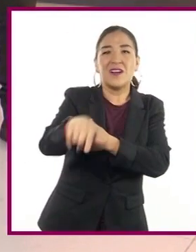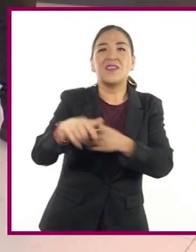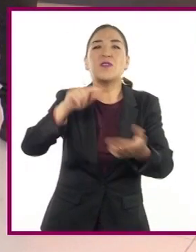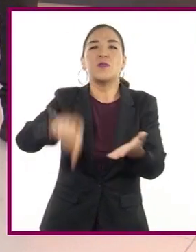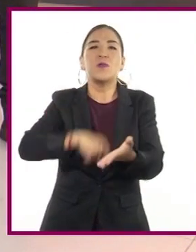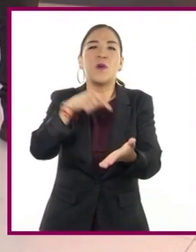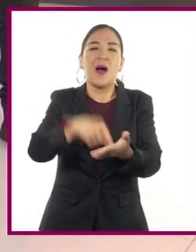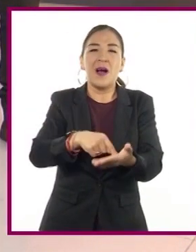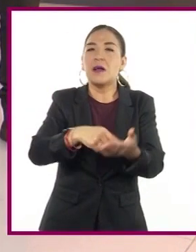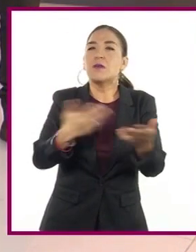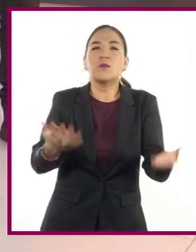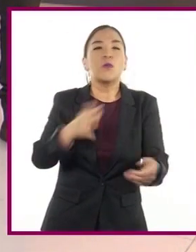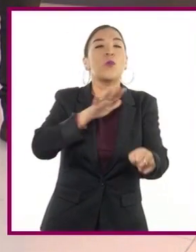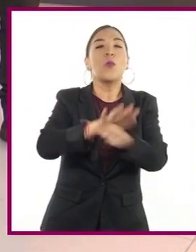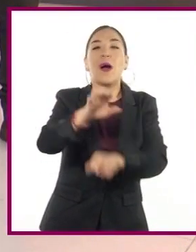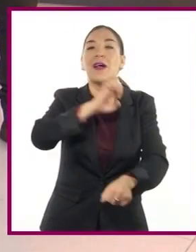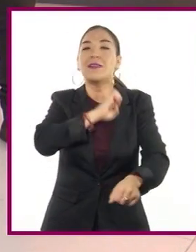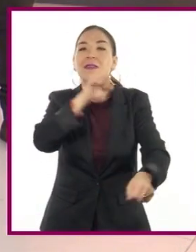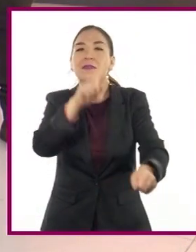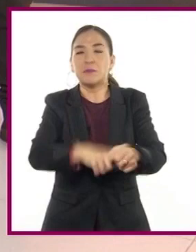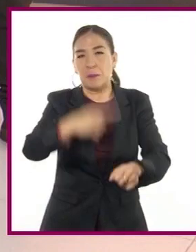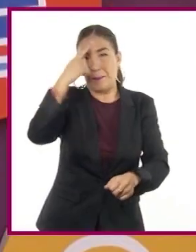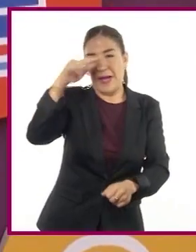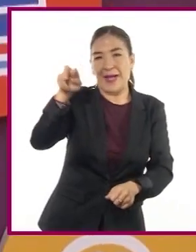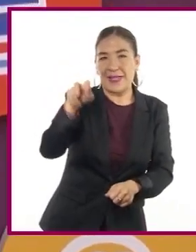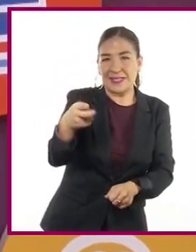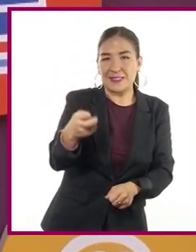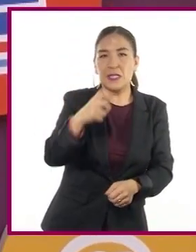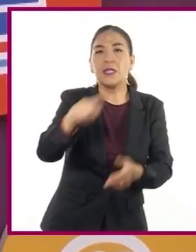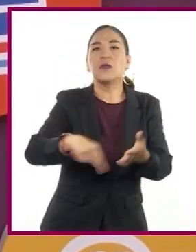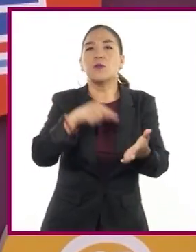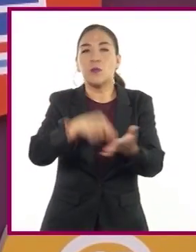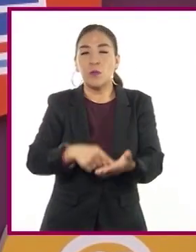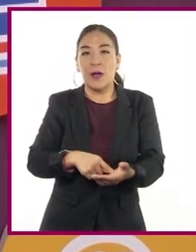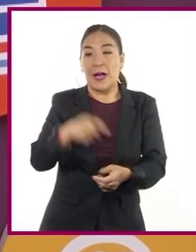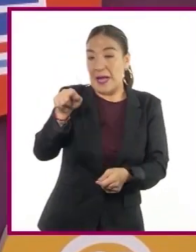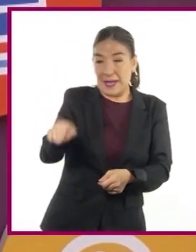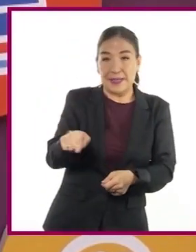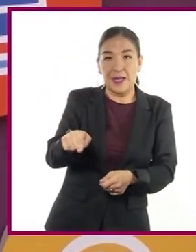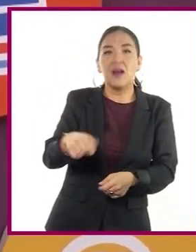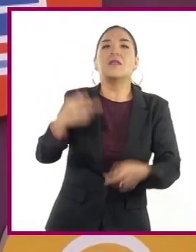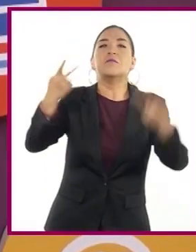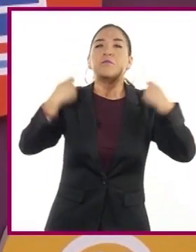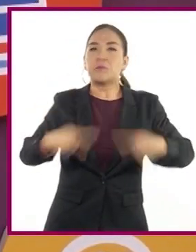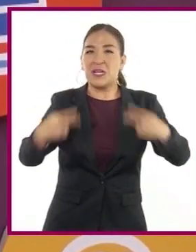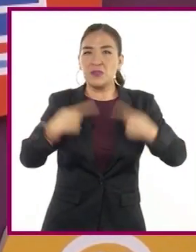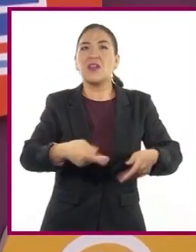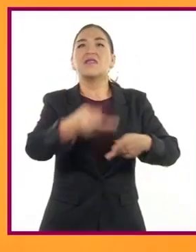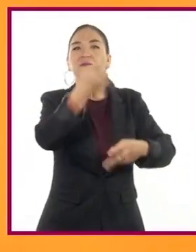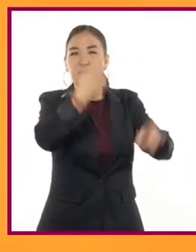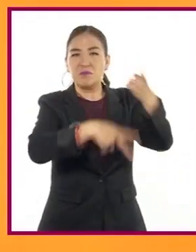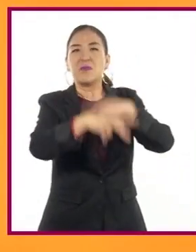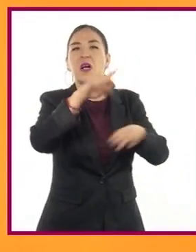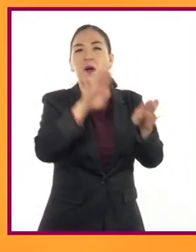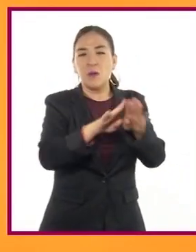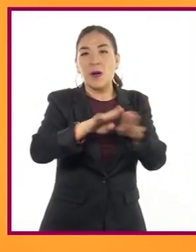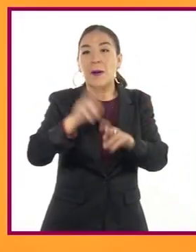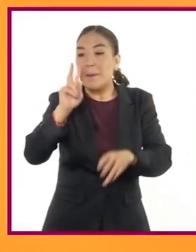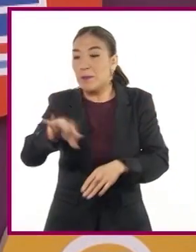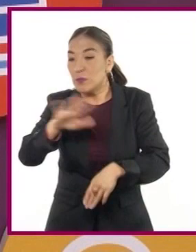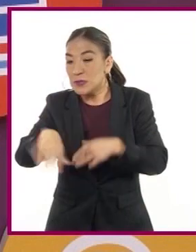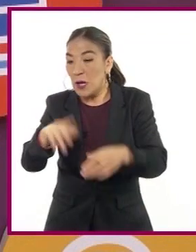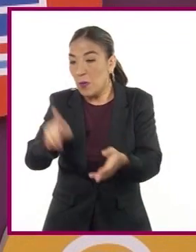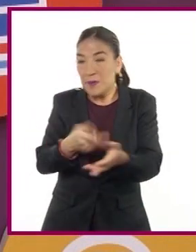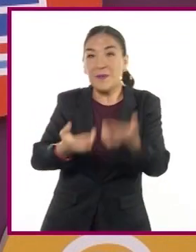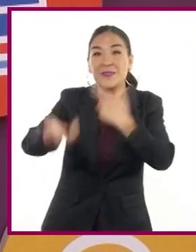espacio destinado específicamente para ello. En ese lugar llegan personas que buscan materiales reciclables